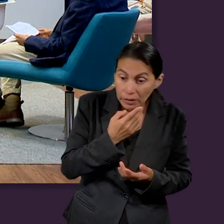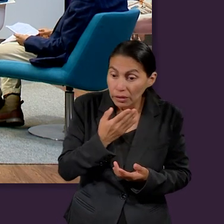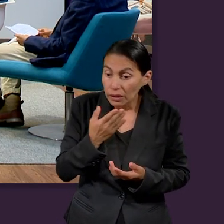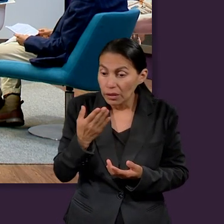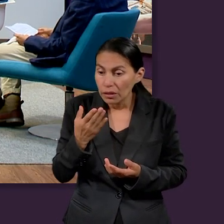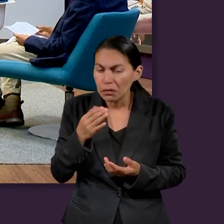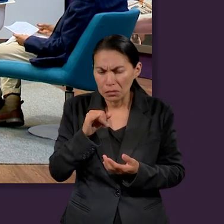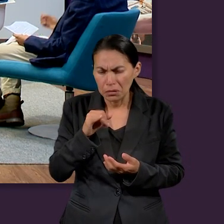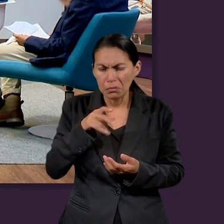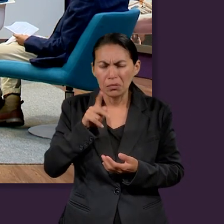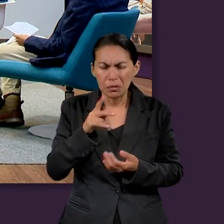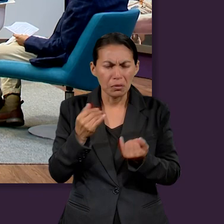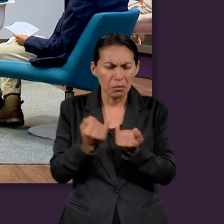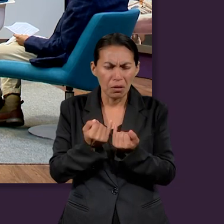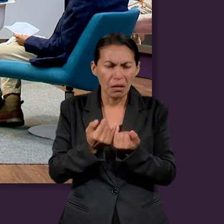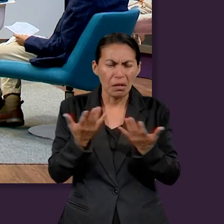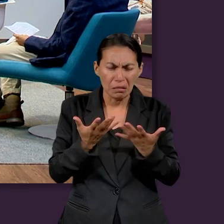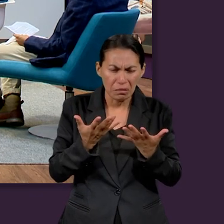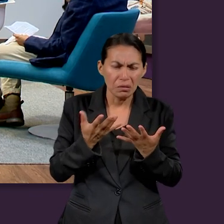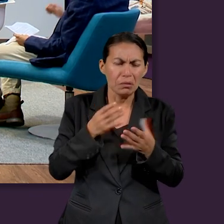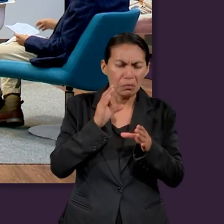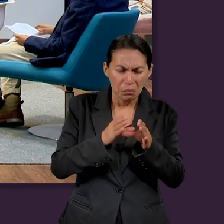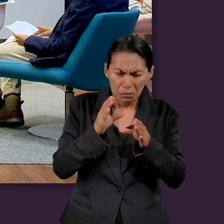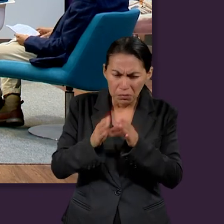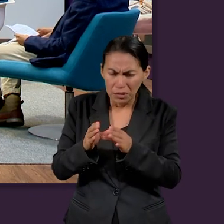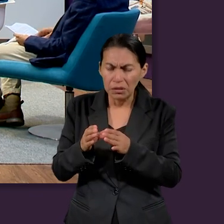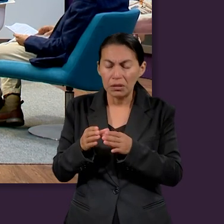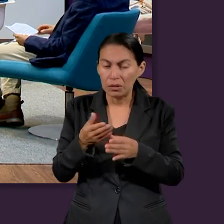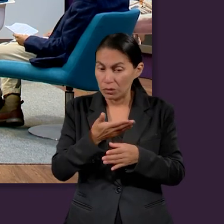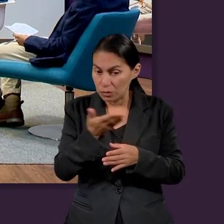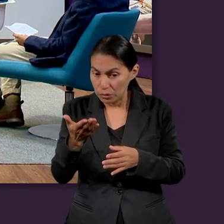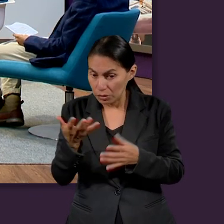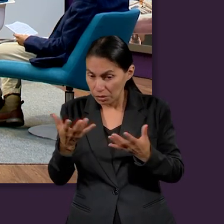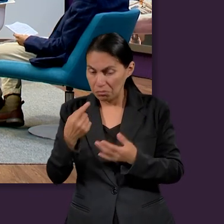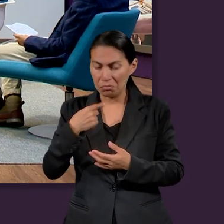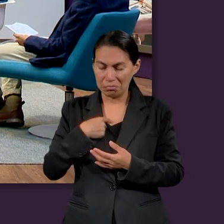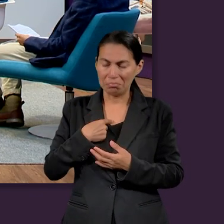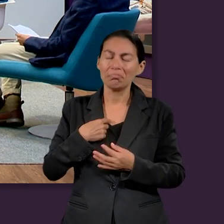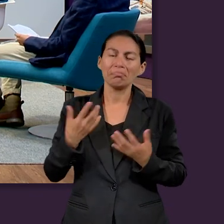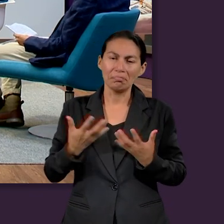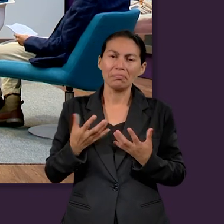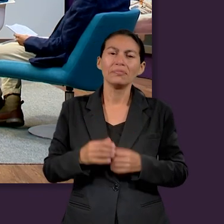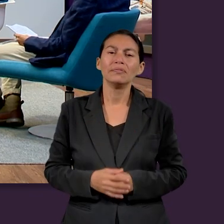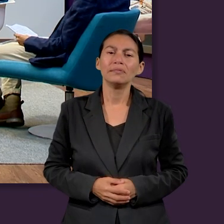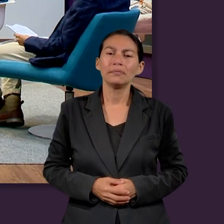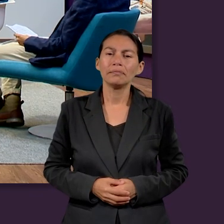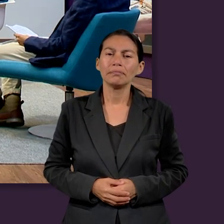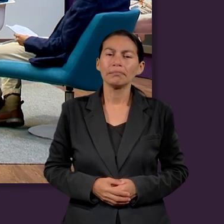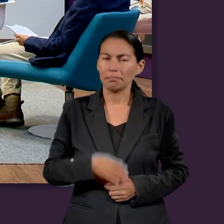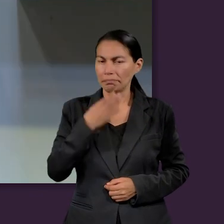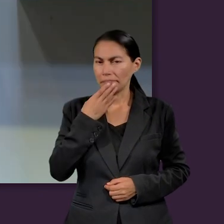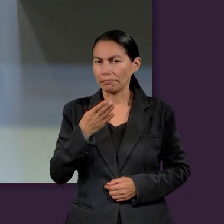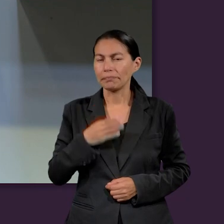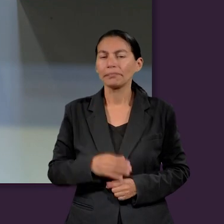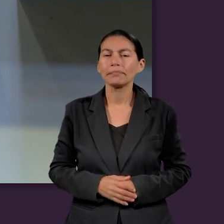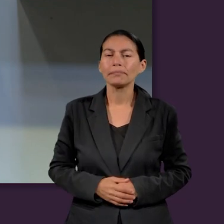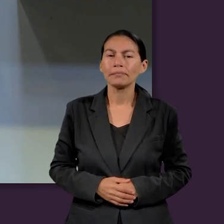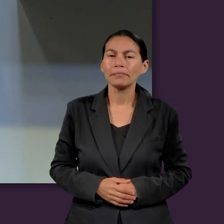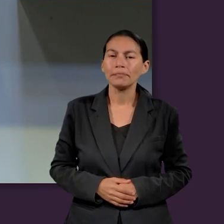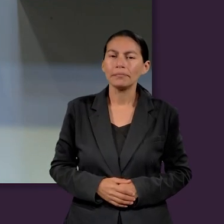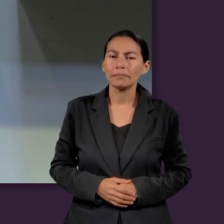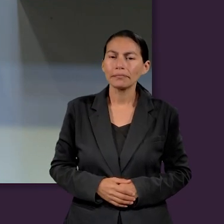¿sí? Es algo que nosotros debemos no solo observar, sino también